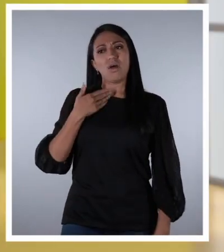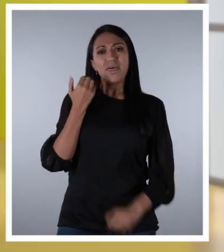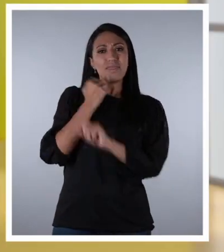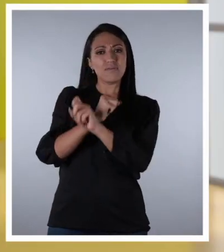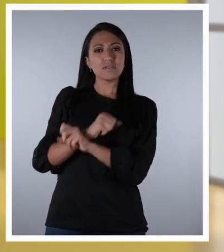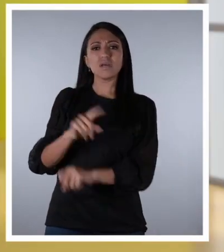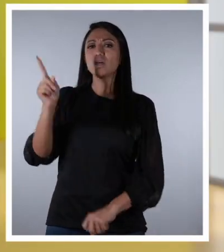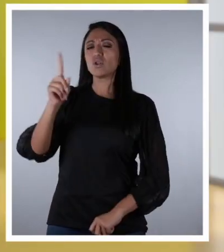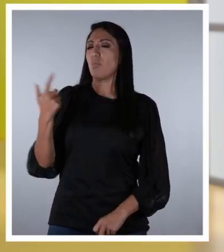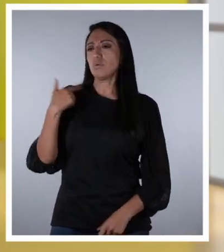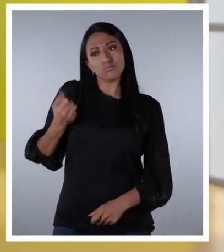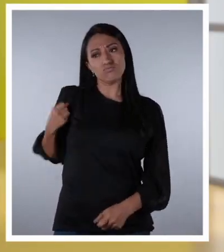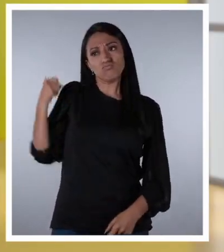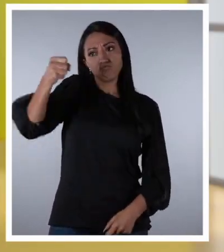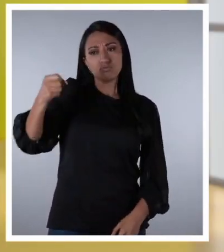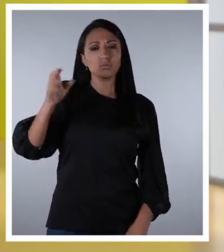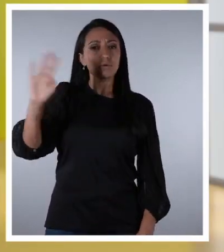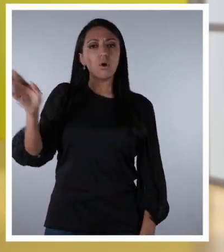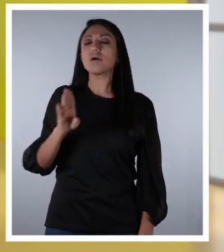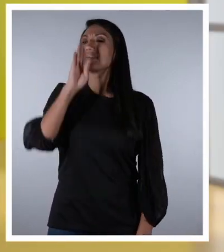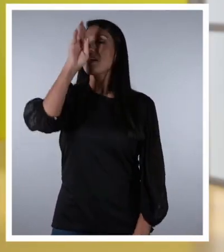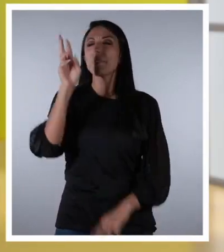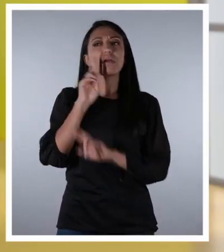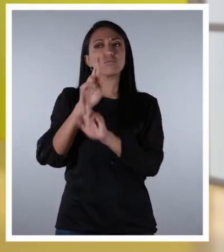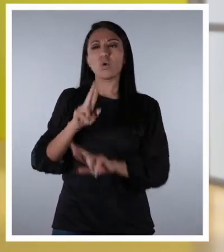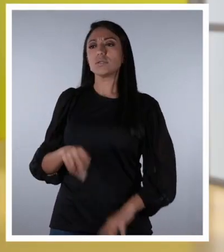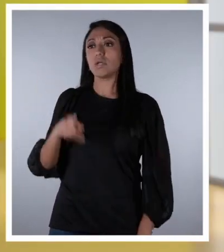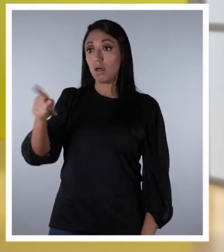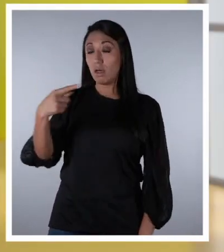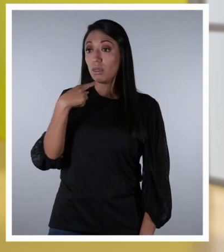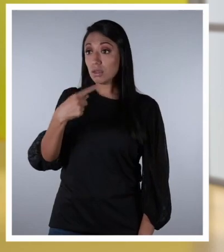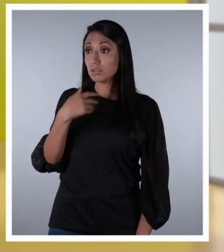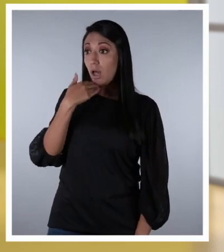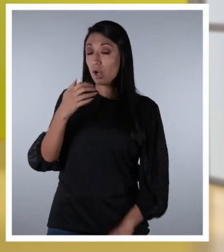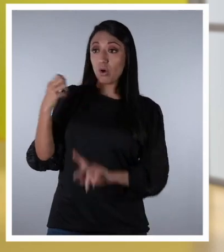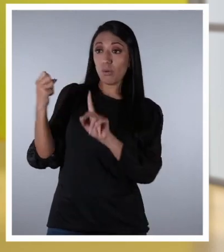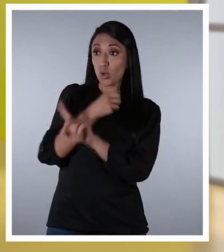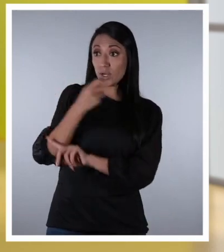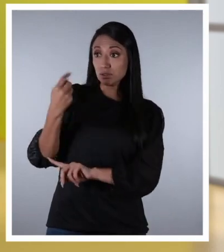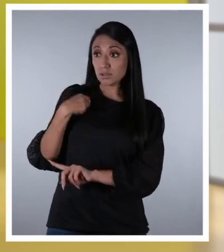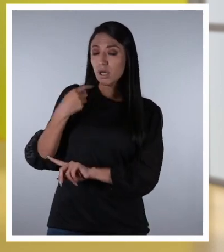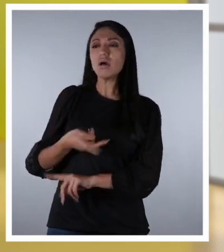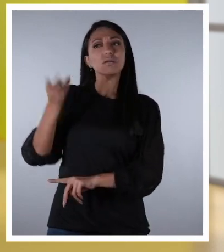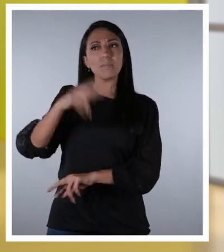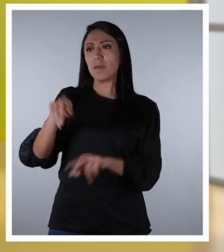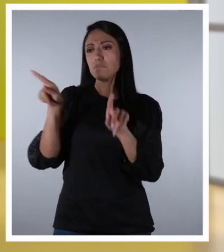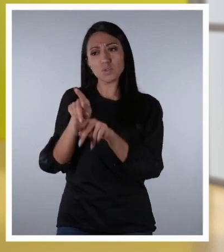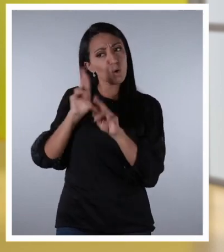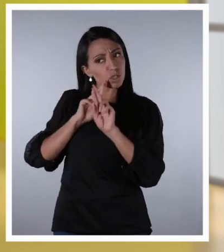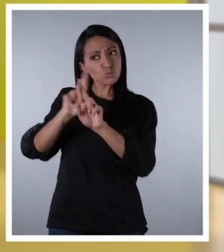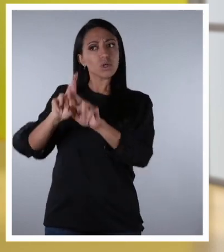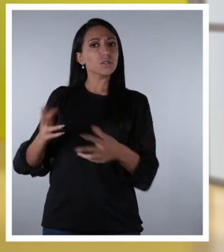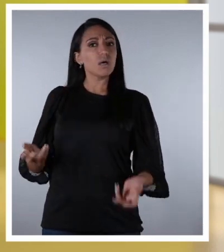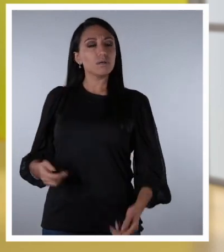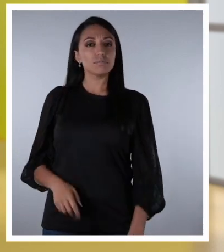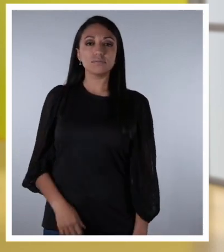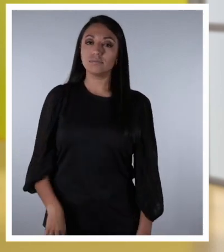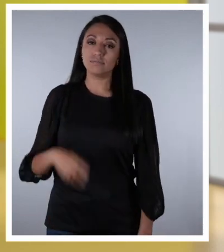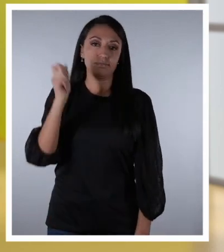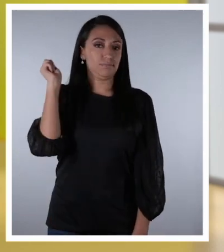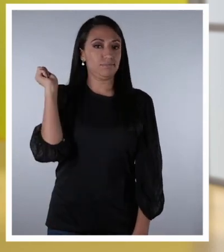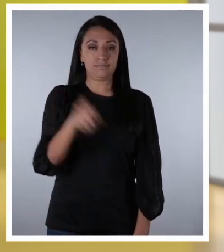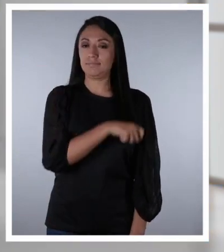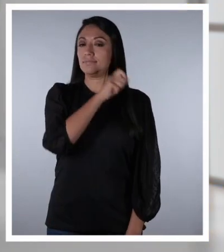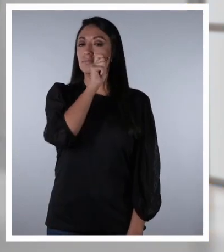No hay mejor defensa que un buen ataque ¡Siempre hay que responder a cualquier situación de violencia de la misma